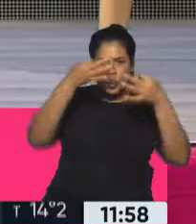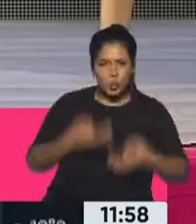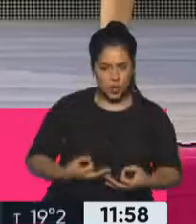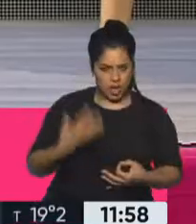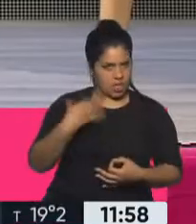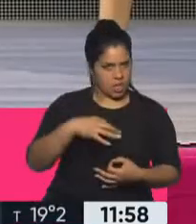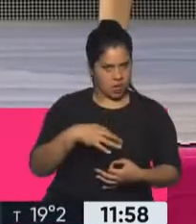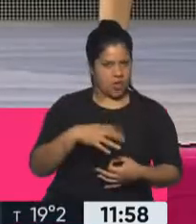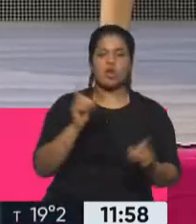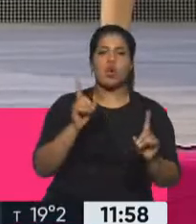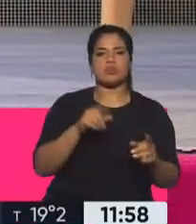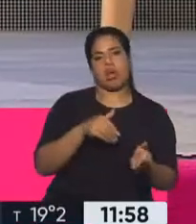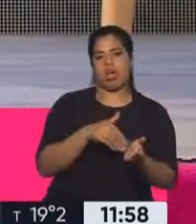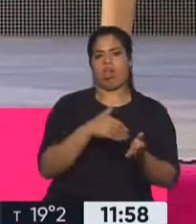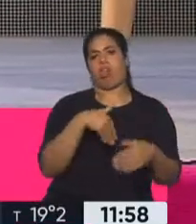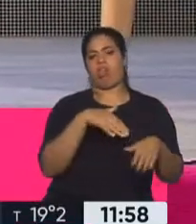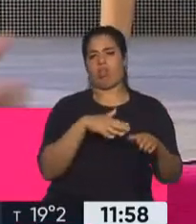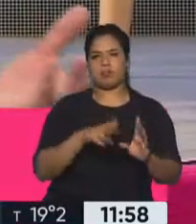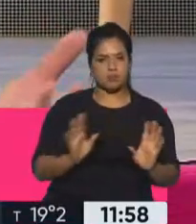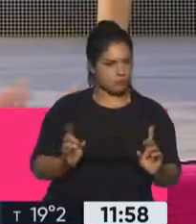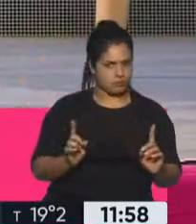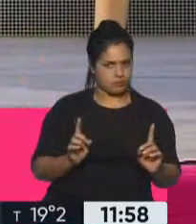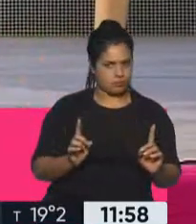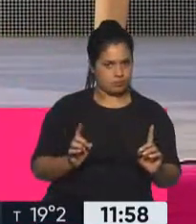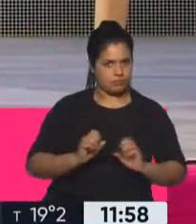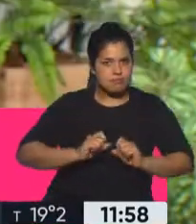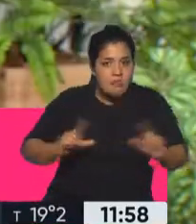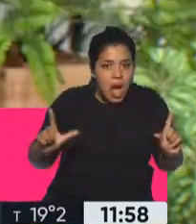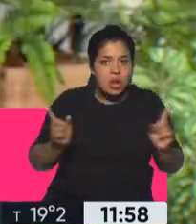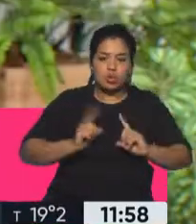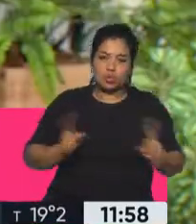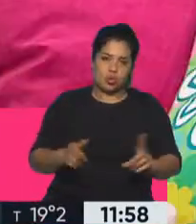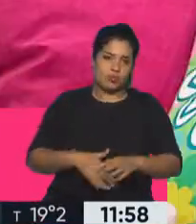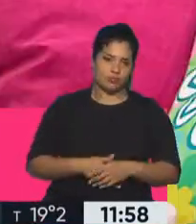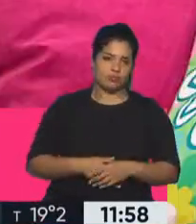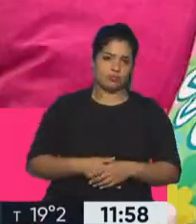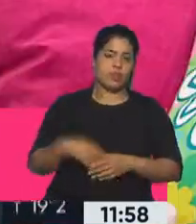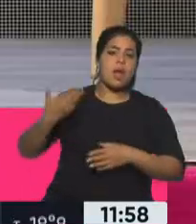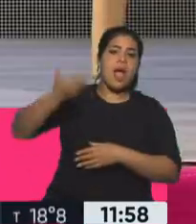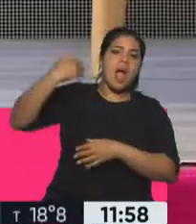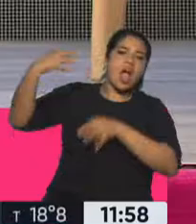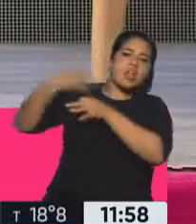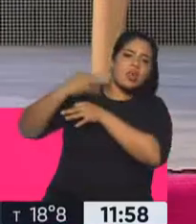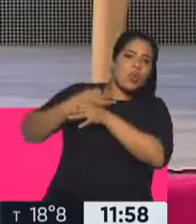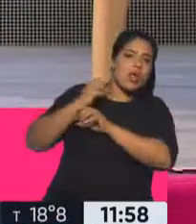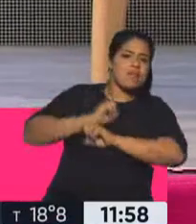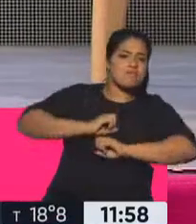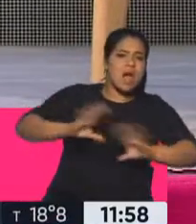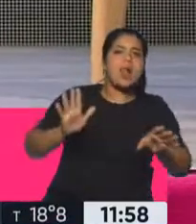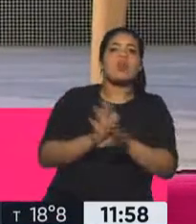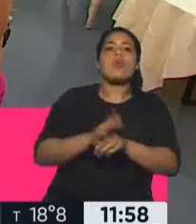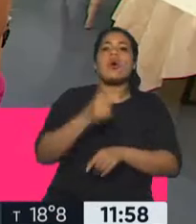acción no mal. Sí, así es como lo conocimos nosotros. Nos educaron con la palabra mal del Chagas. El tipo estaba